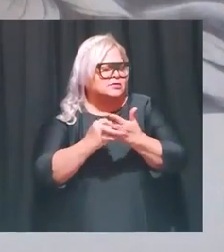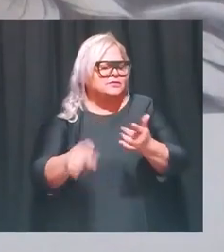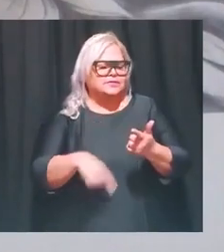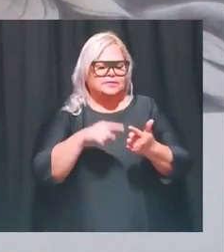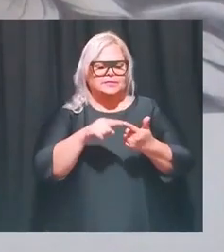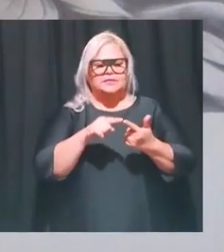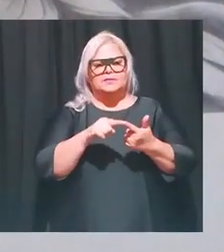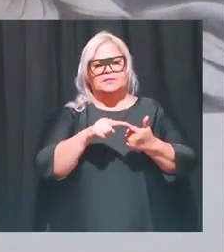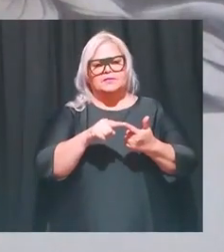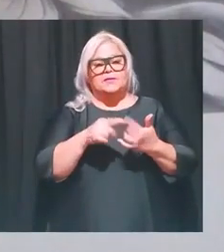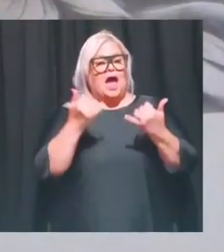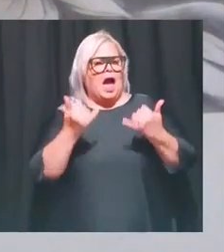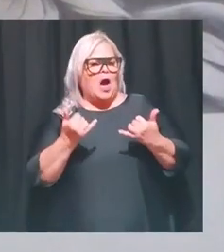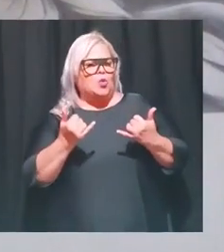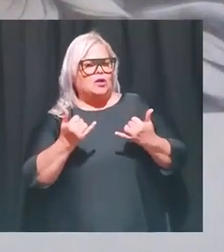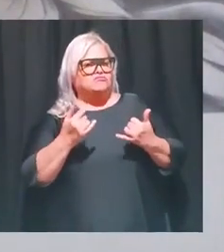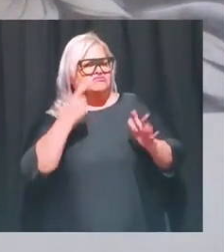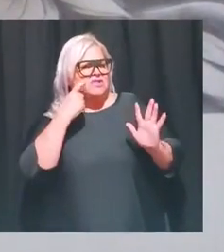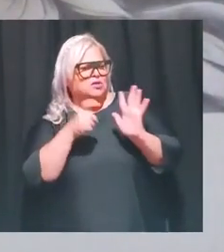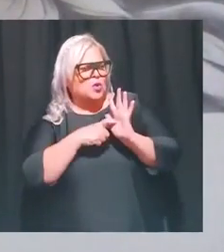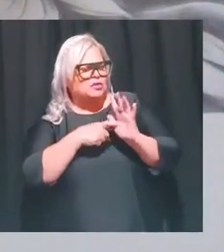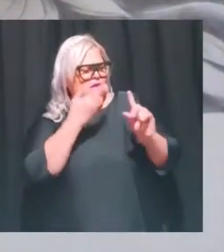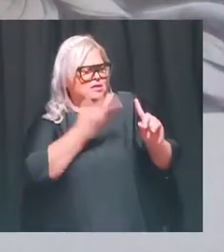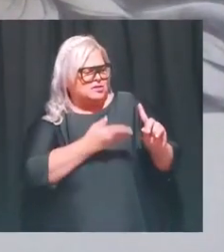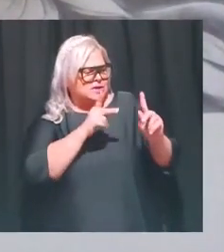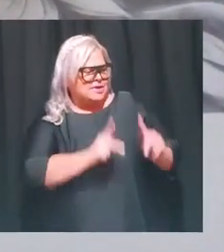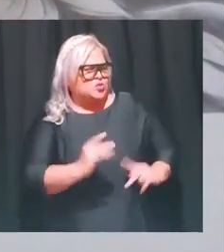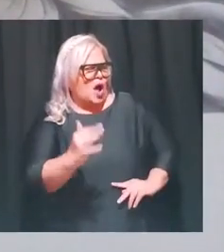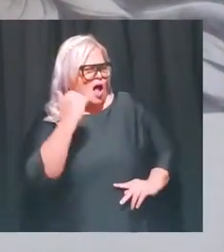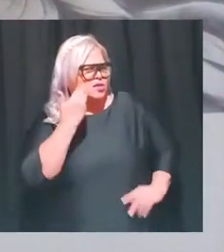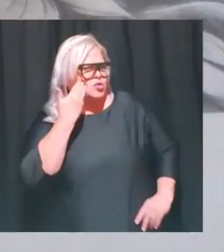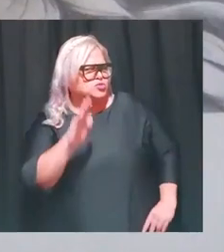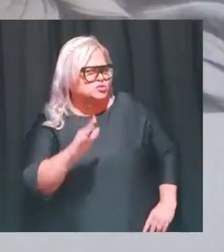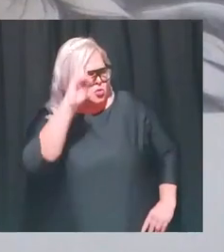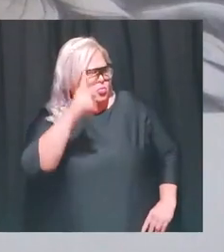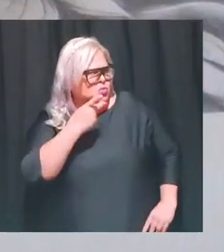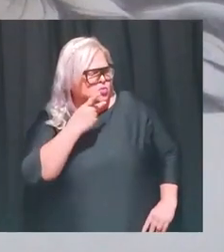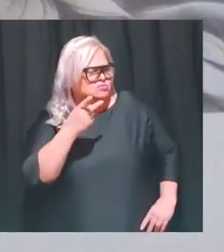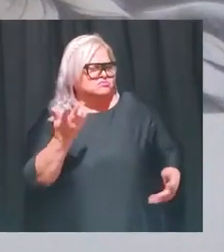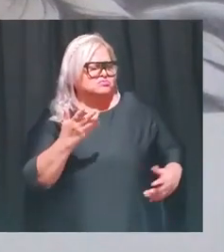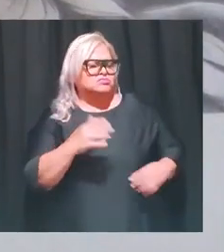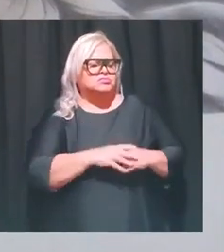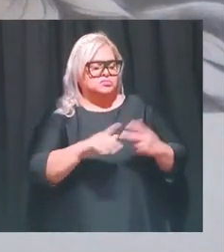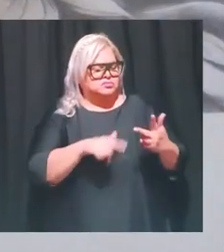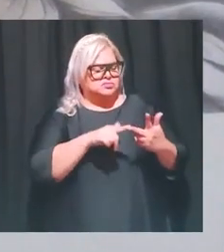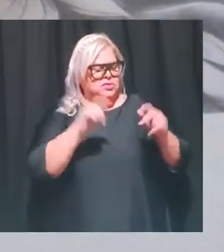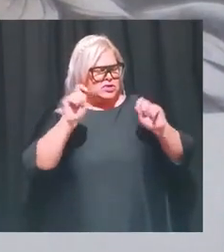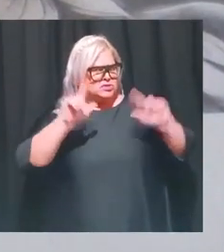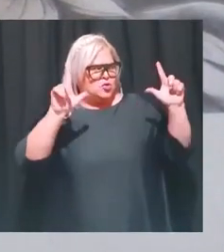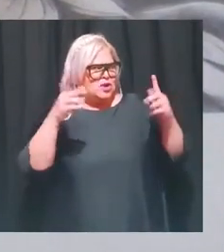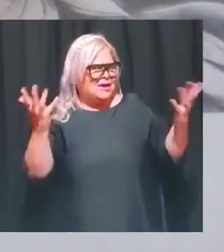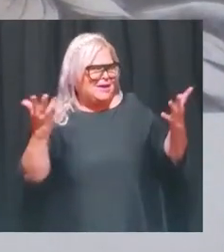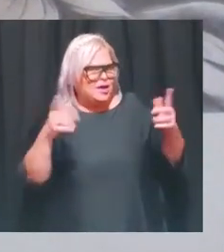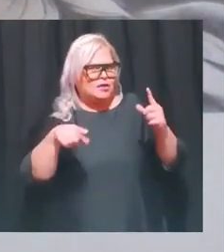y ahora que tú ves sobre esa persona que tal vez antes no veías o que te sorprendió mientras